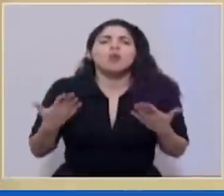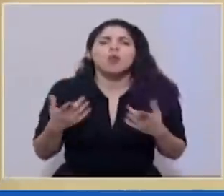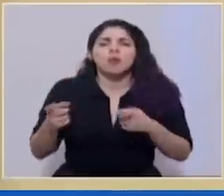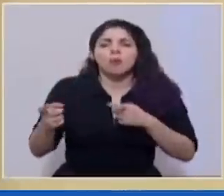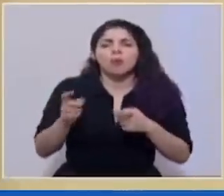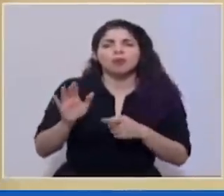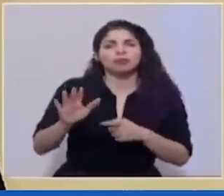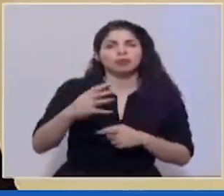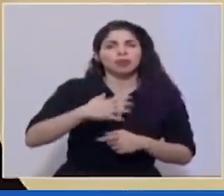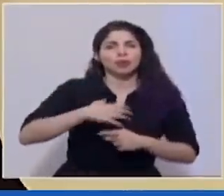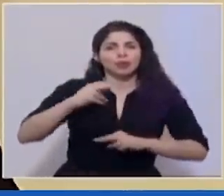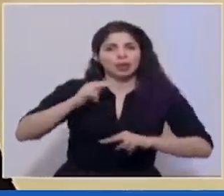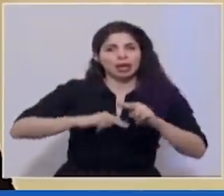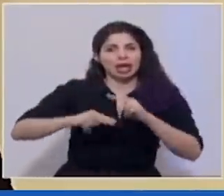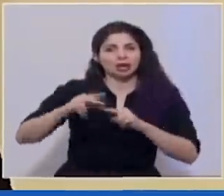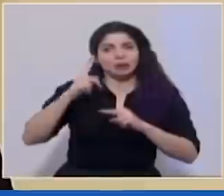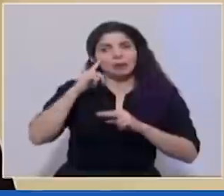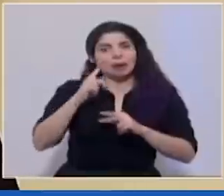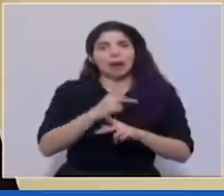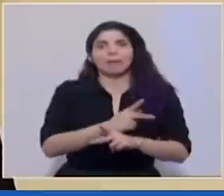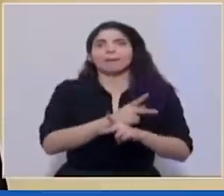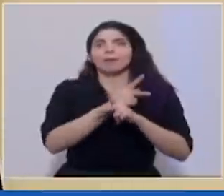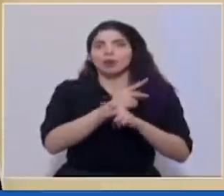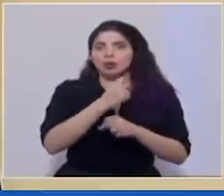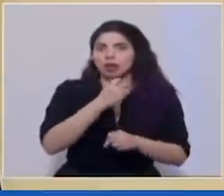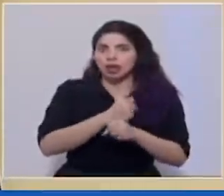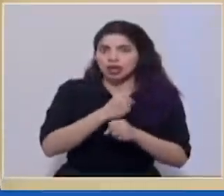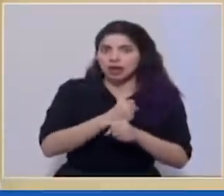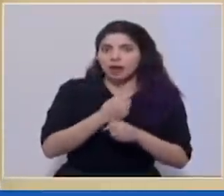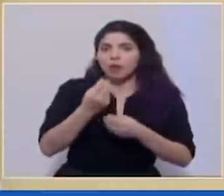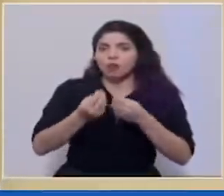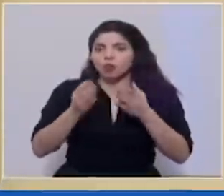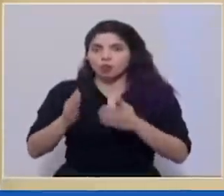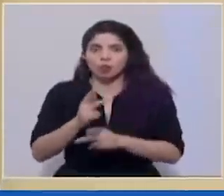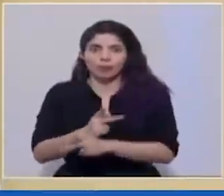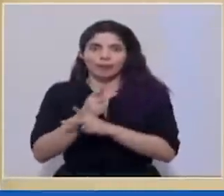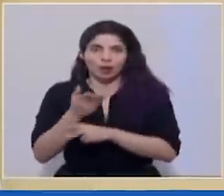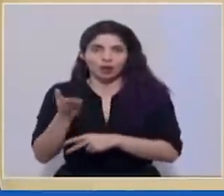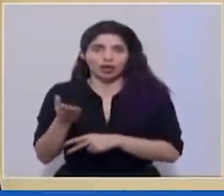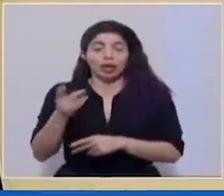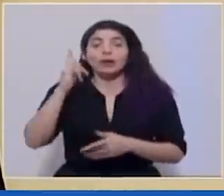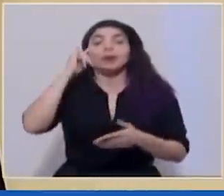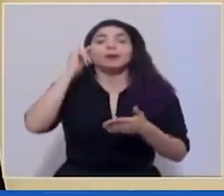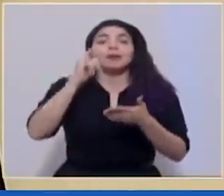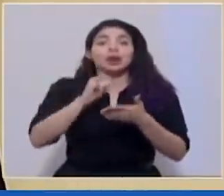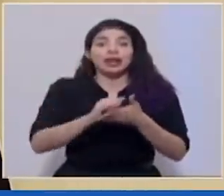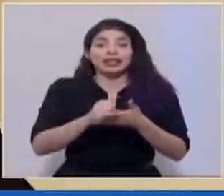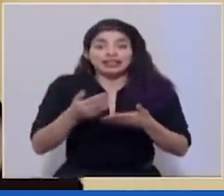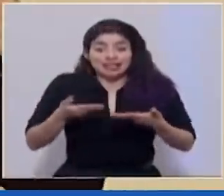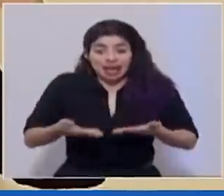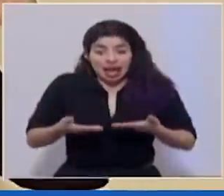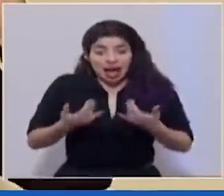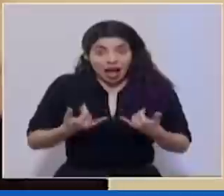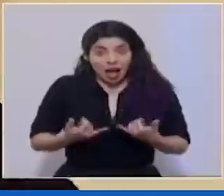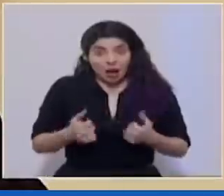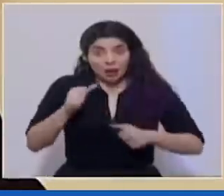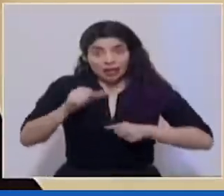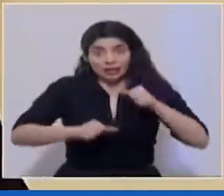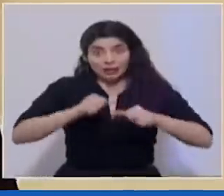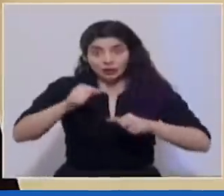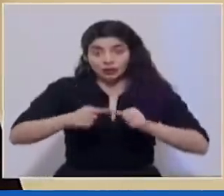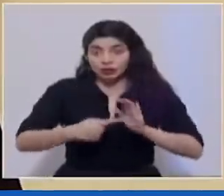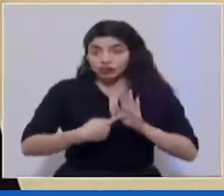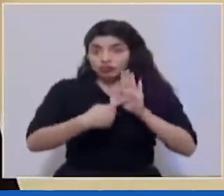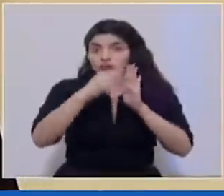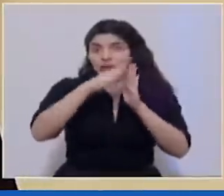su propio negocio para seguir protegiendo el empleo y el tejido productivo. Y es por eso este esfuerzo en que les hemos presentado el